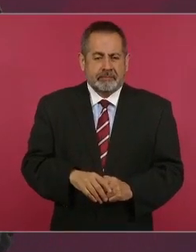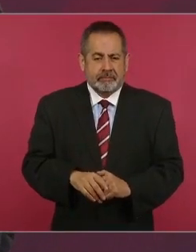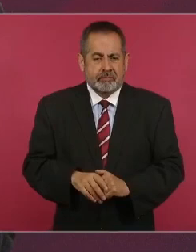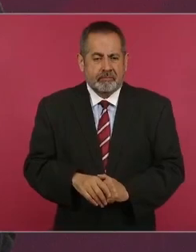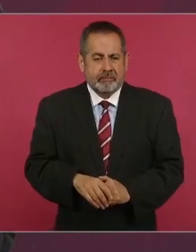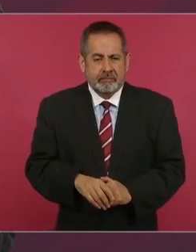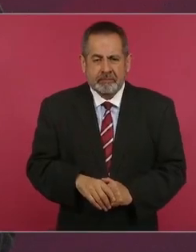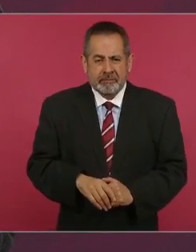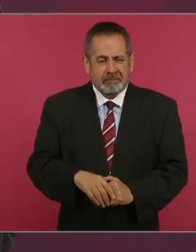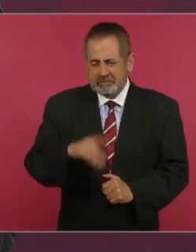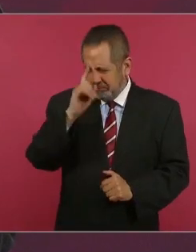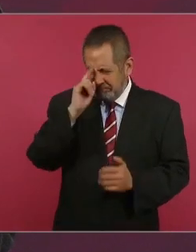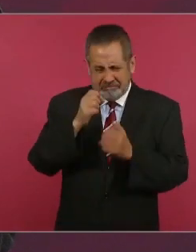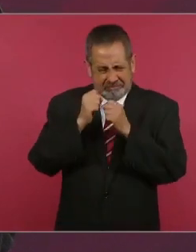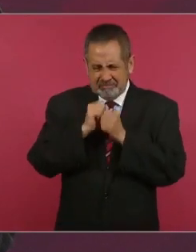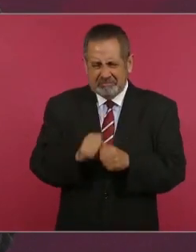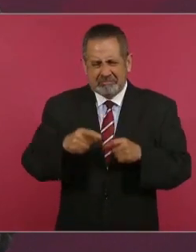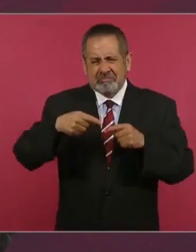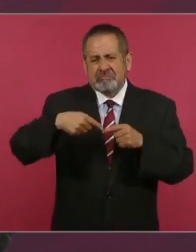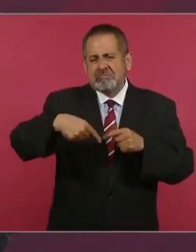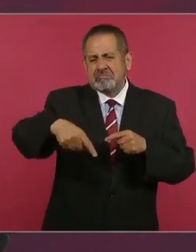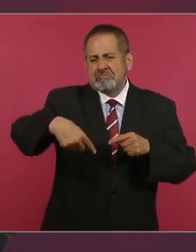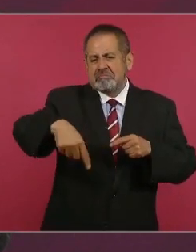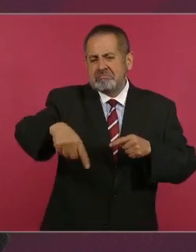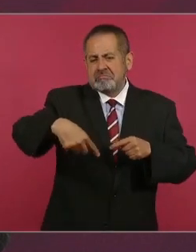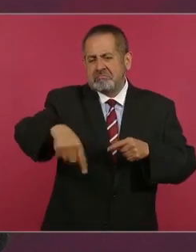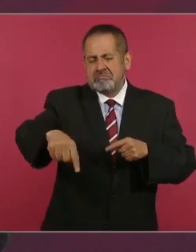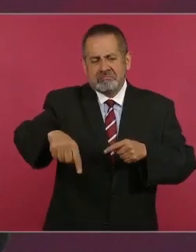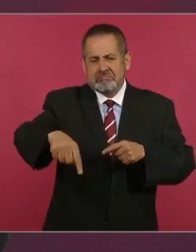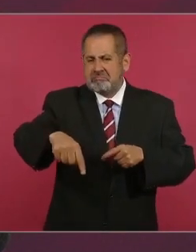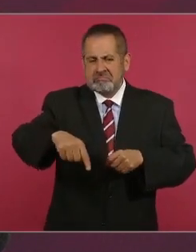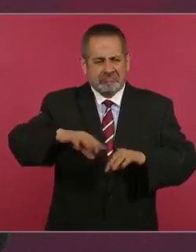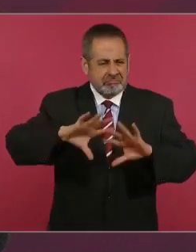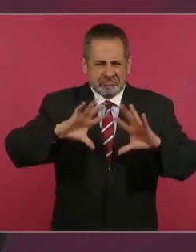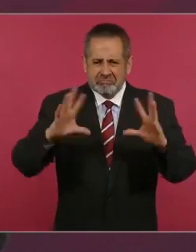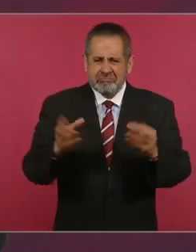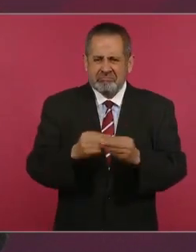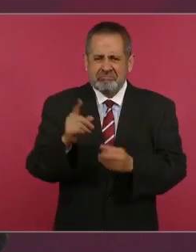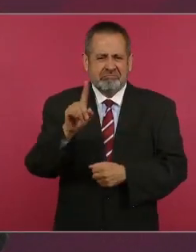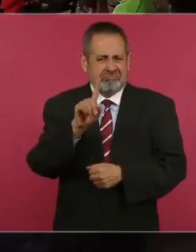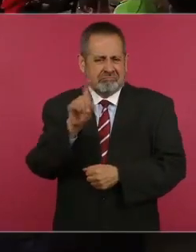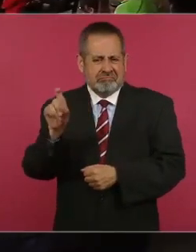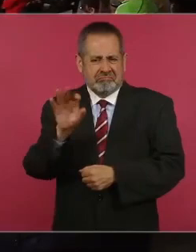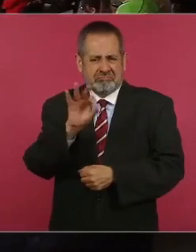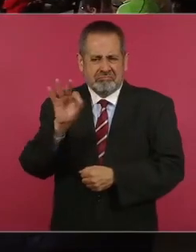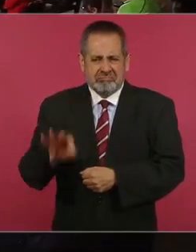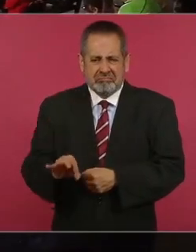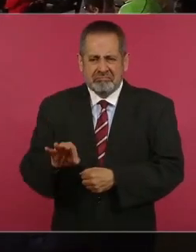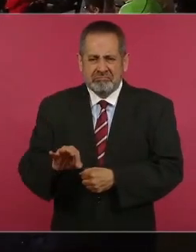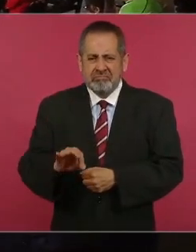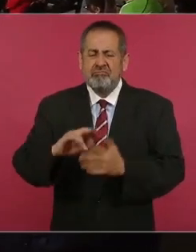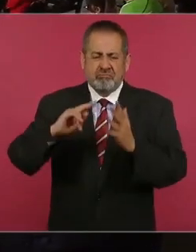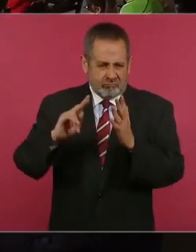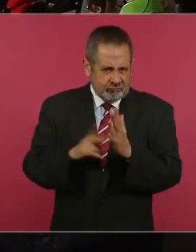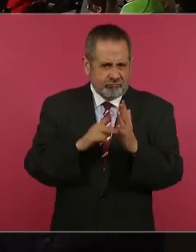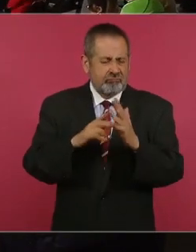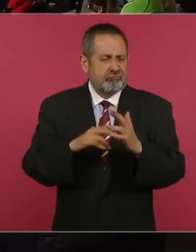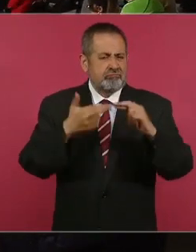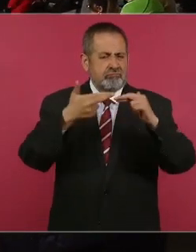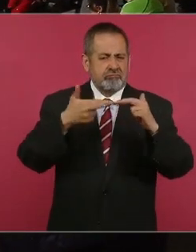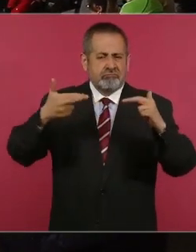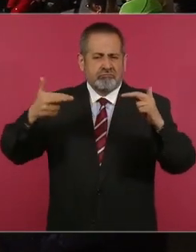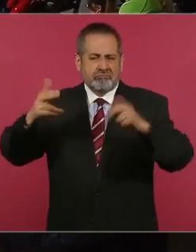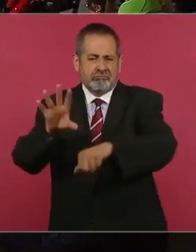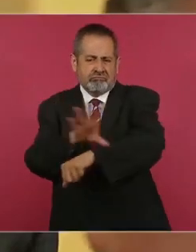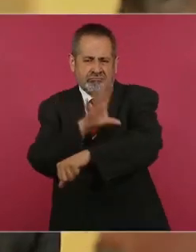se llega al 100 por ciento del restablecimiento del